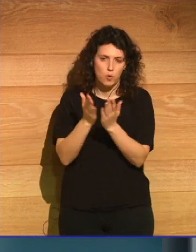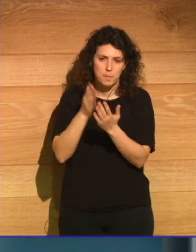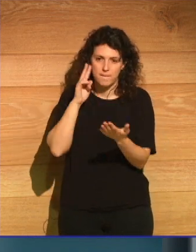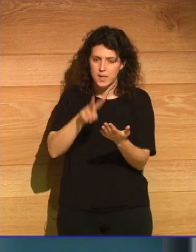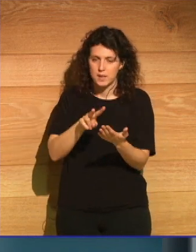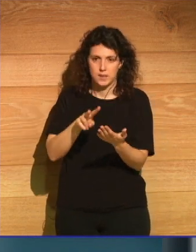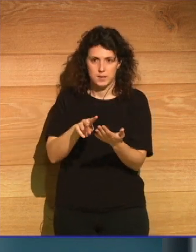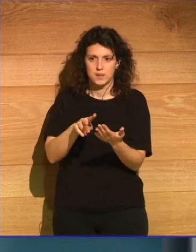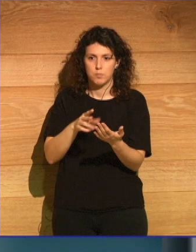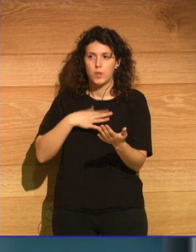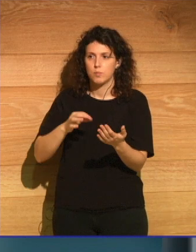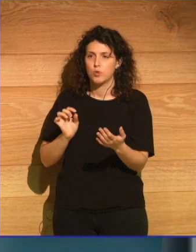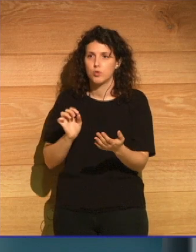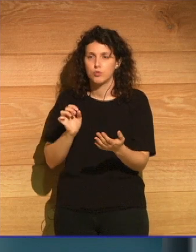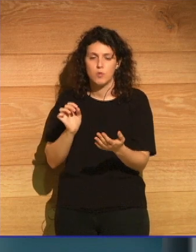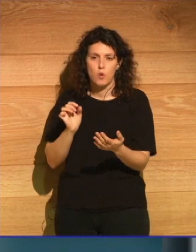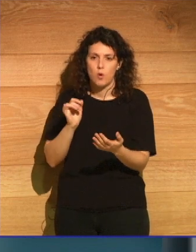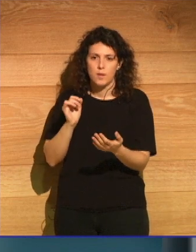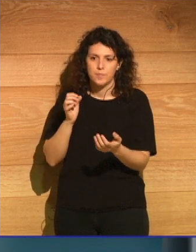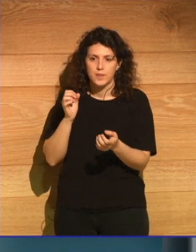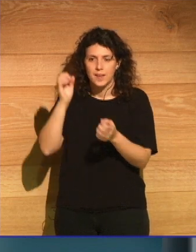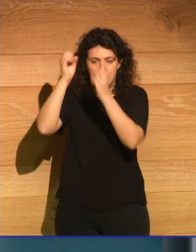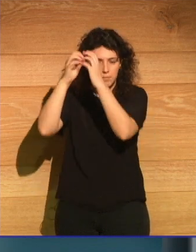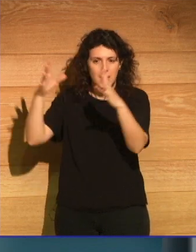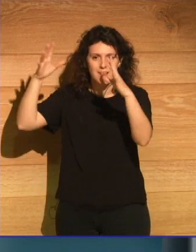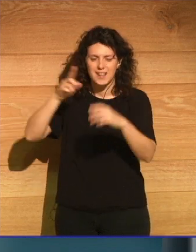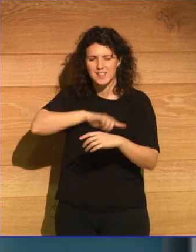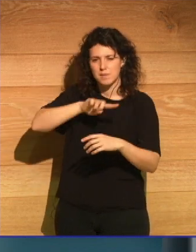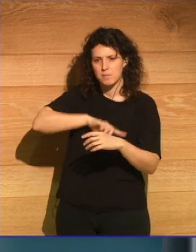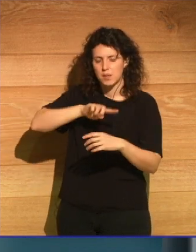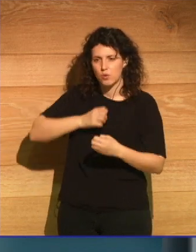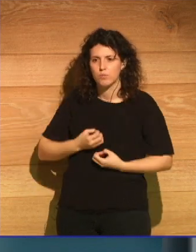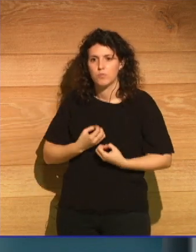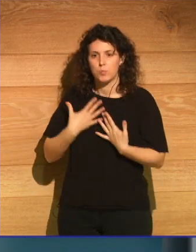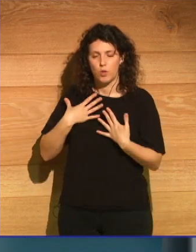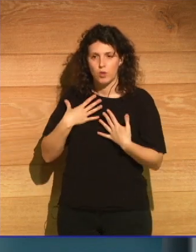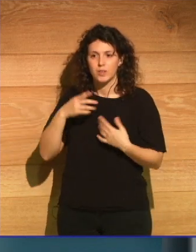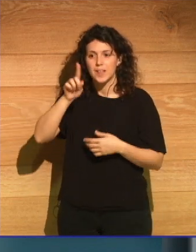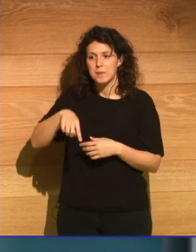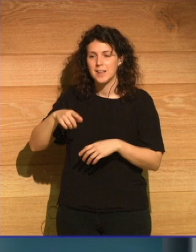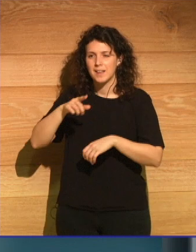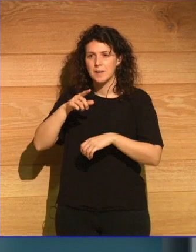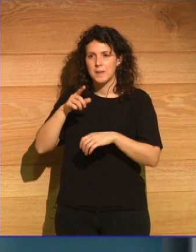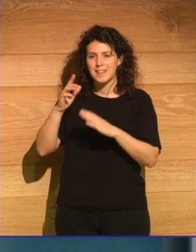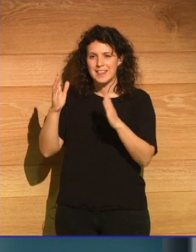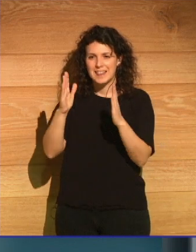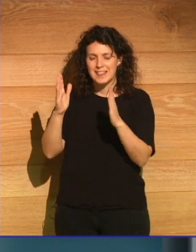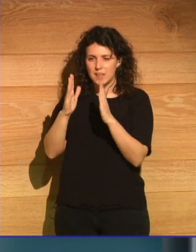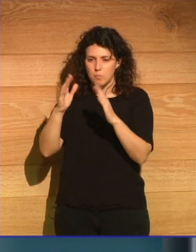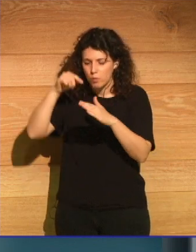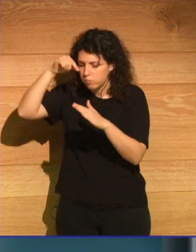experimentar un sentimiento, una emoción, pero también un sentido del tiempo profundo que